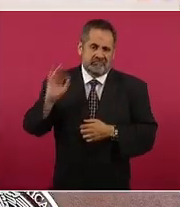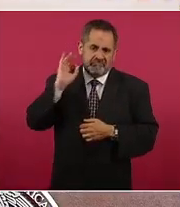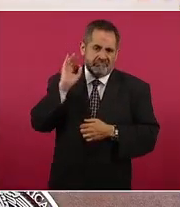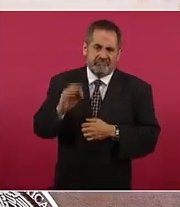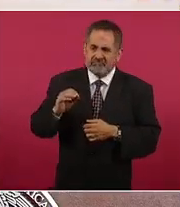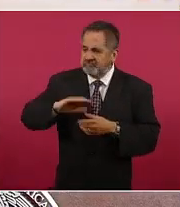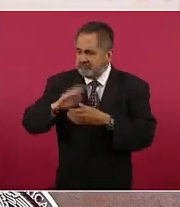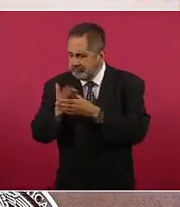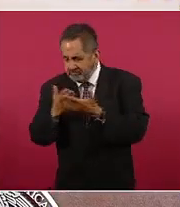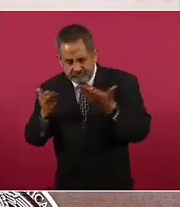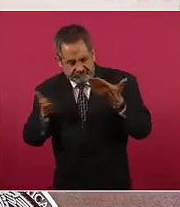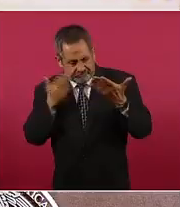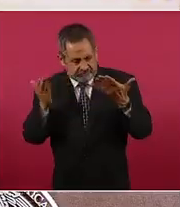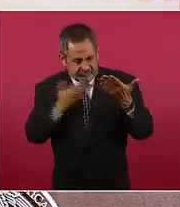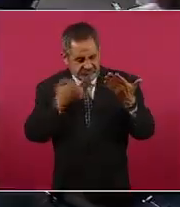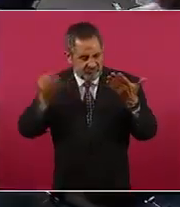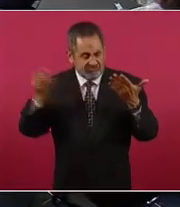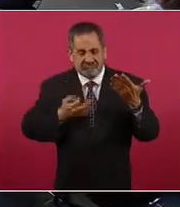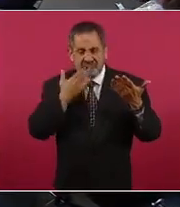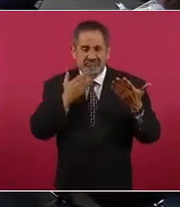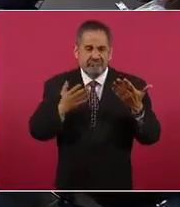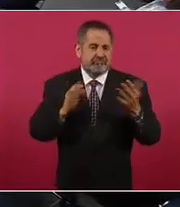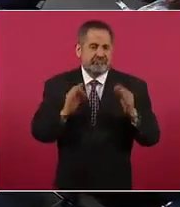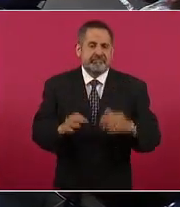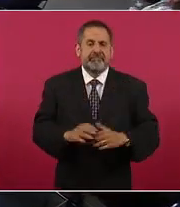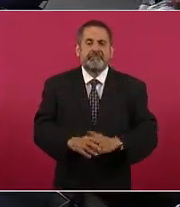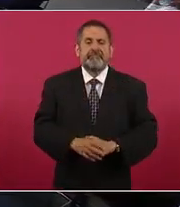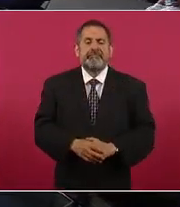eficacia y efectividad gracias